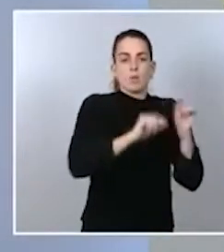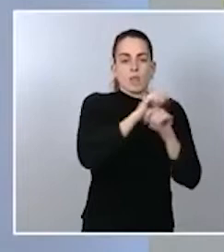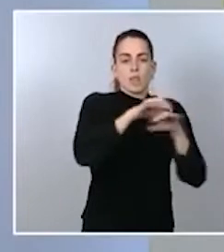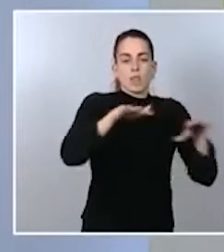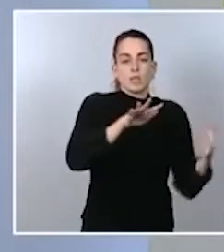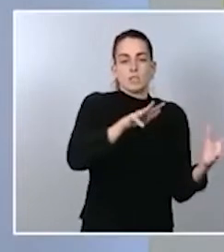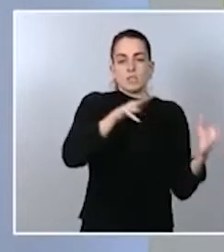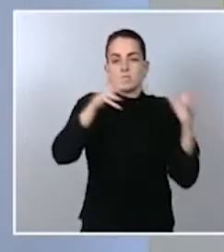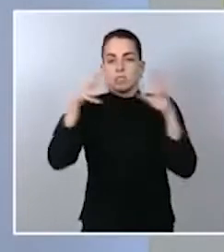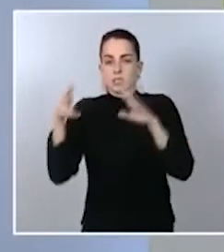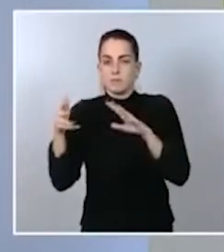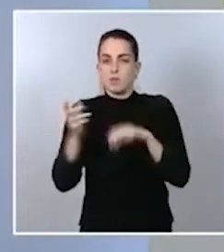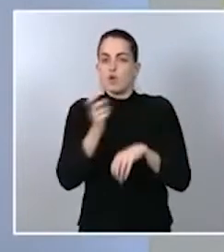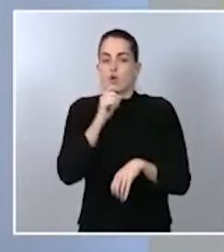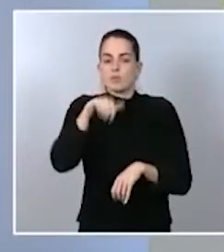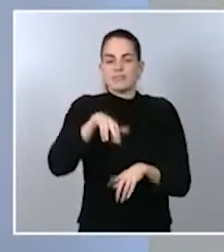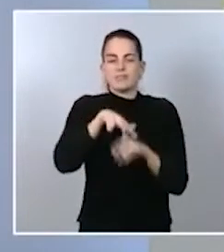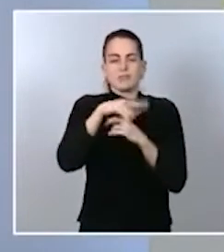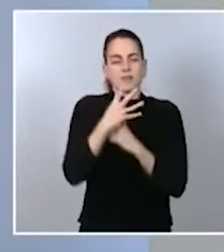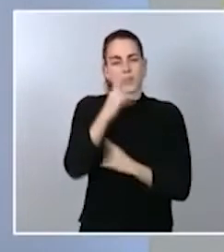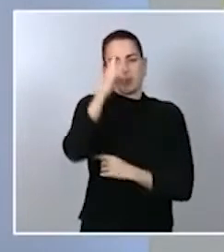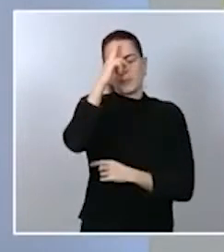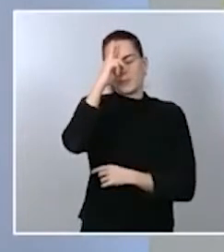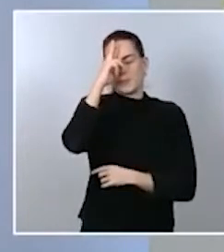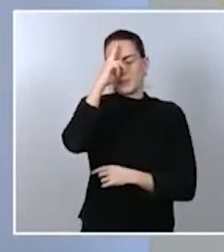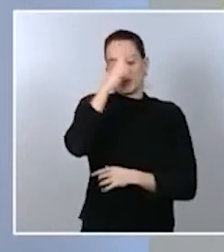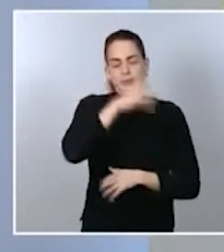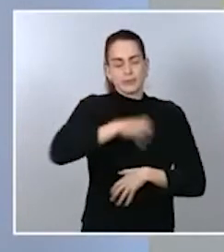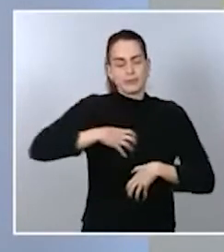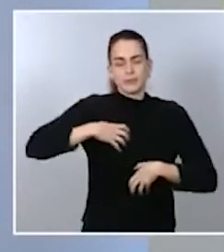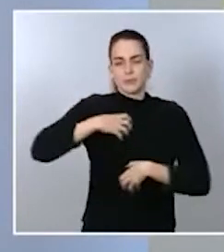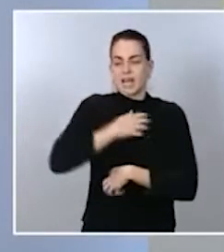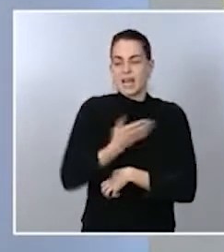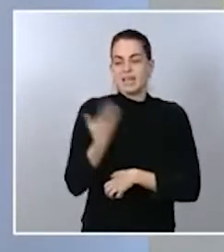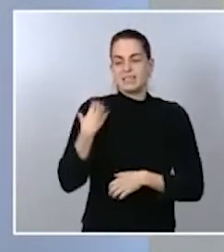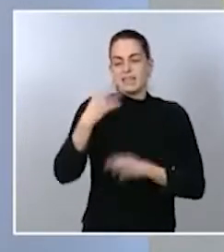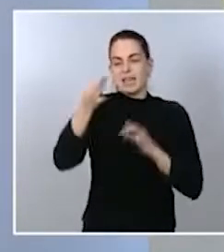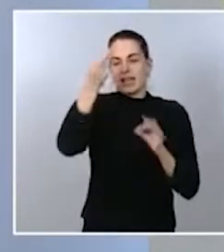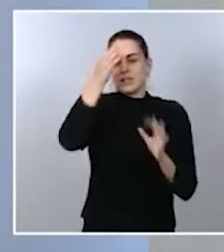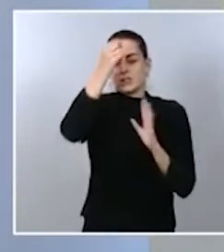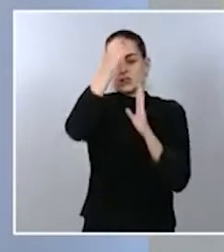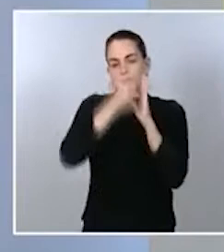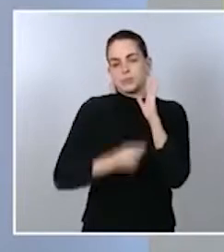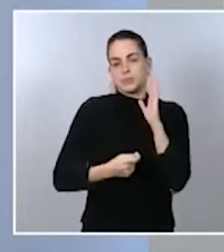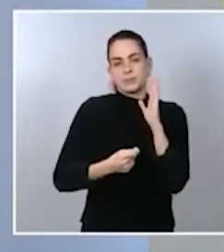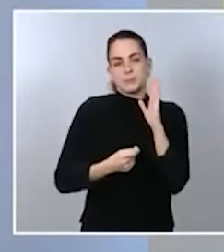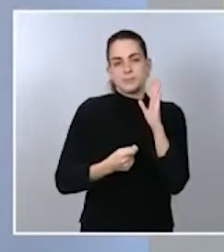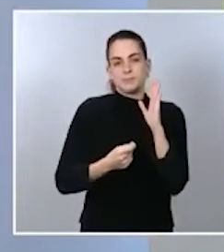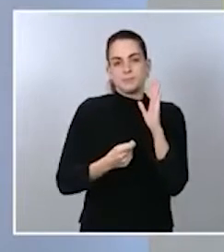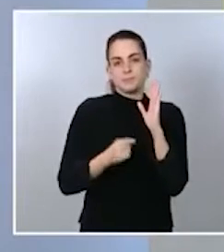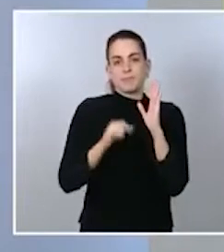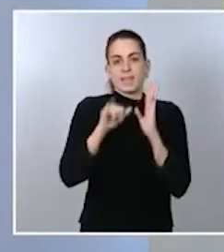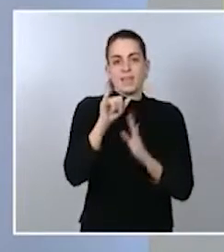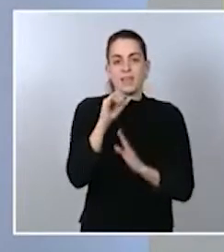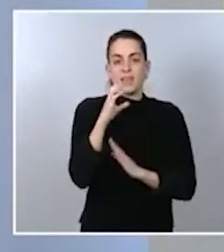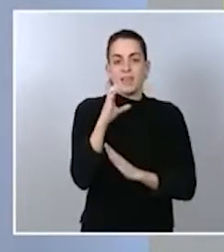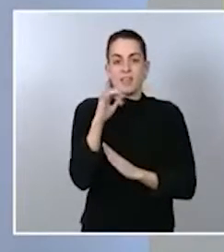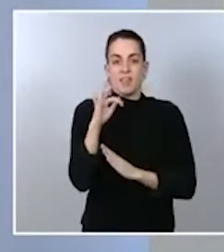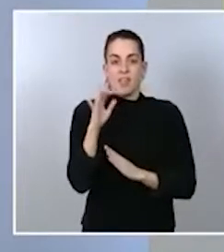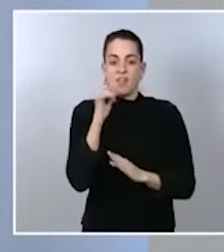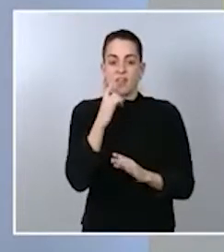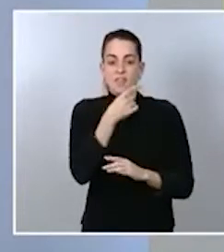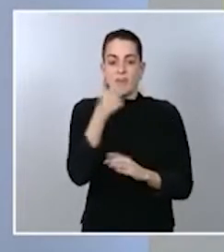muy preocupante. Los datos que dimos a conocer ayer reflejan una incidencia acumulada medida en número de casos por 100.000 habitantes de